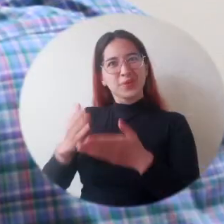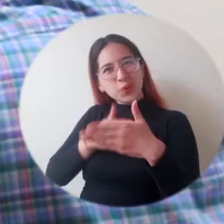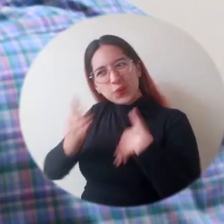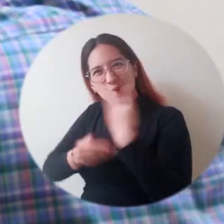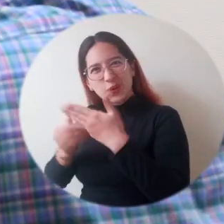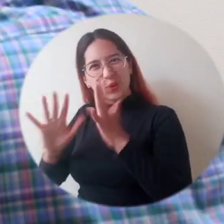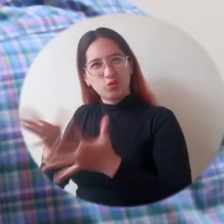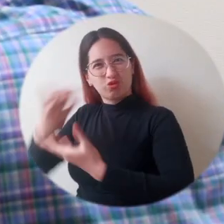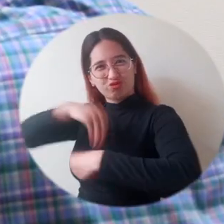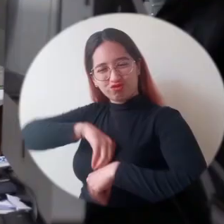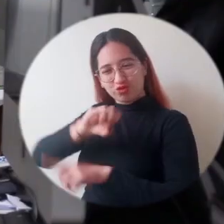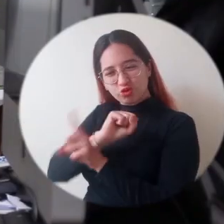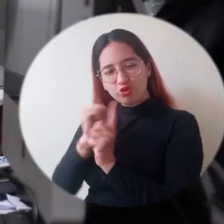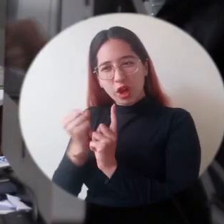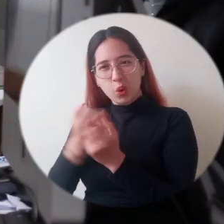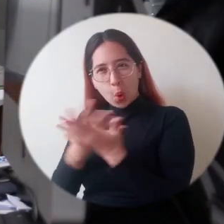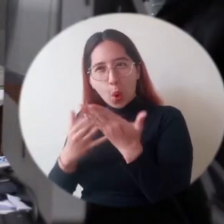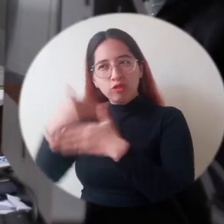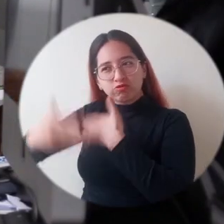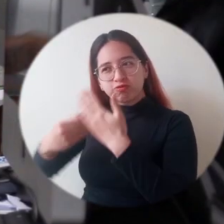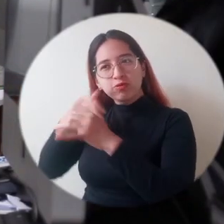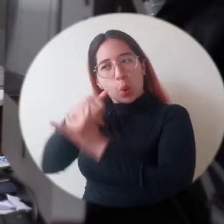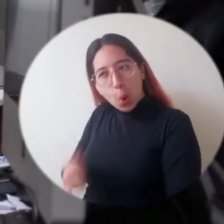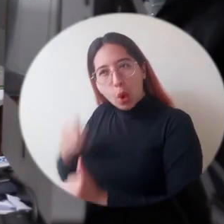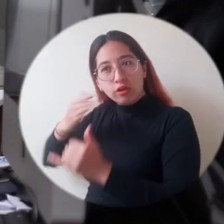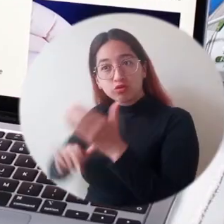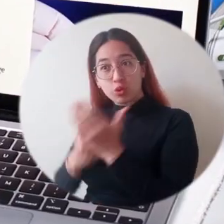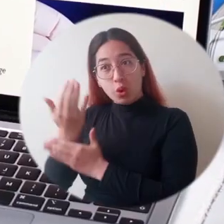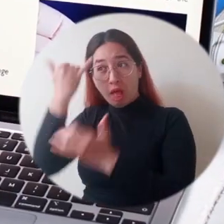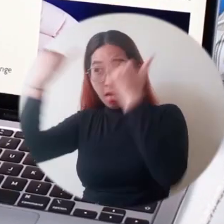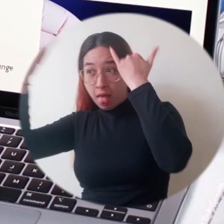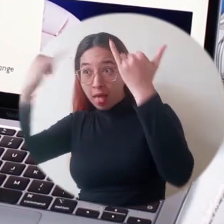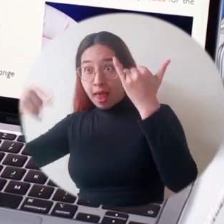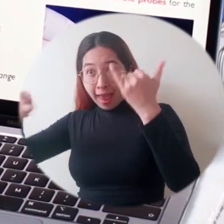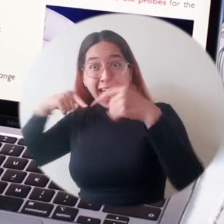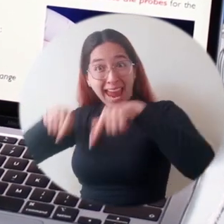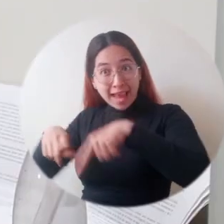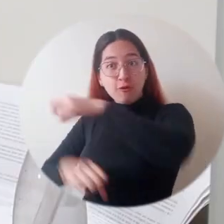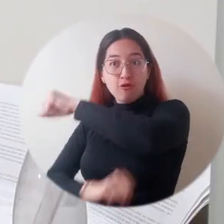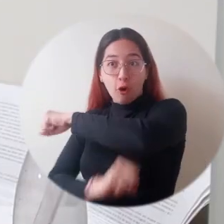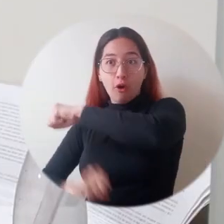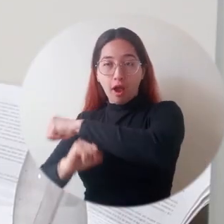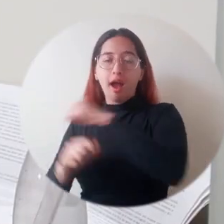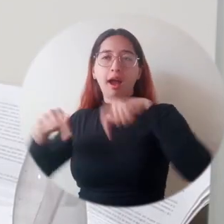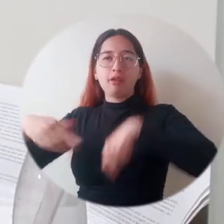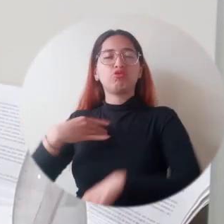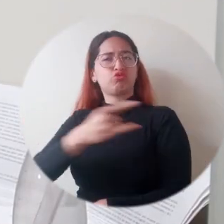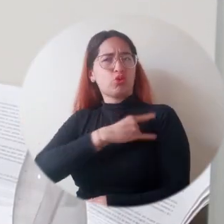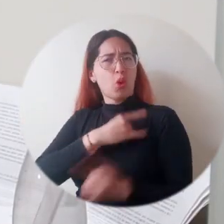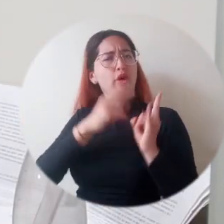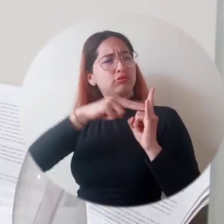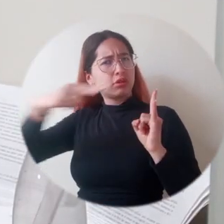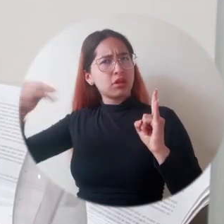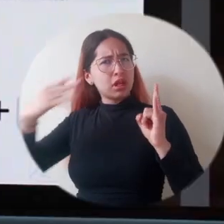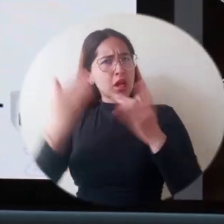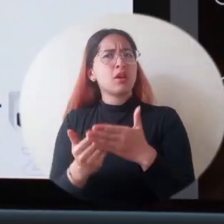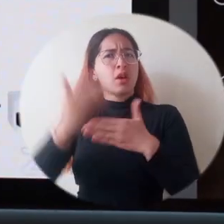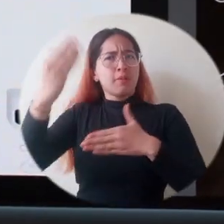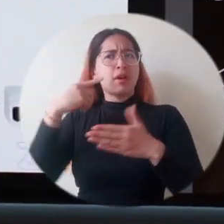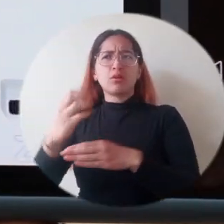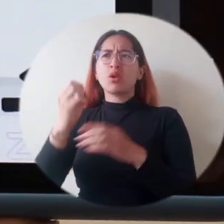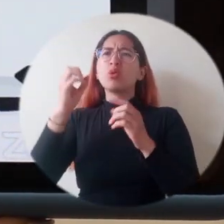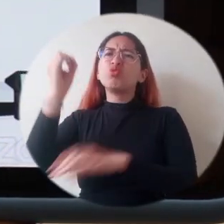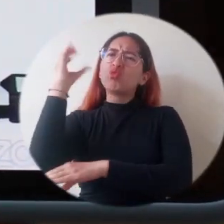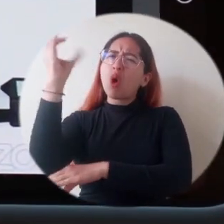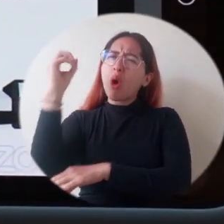Con el fin de fortalecer los procesos de apropiación social de resultados de investigación, innovación y creación, la Universidad del Magdalena dio inicio